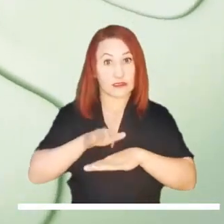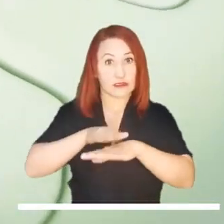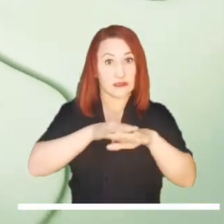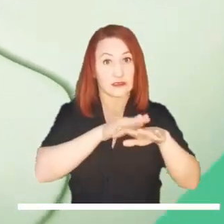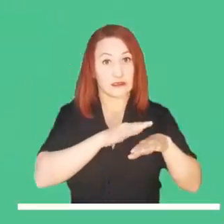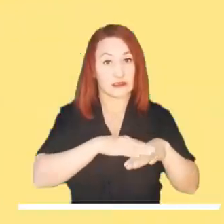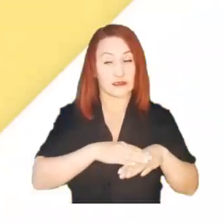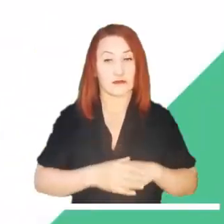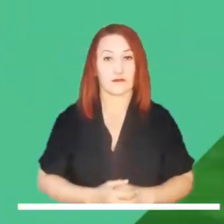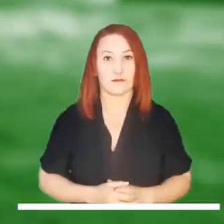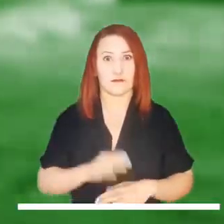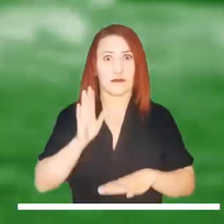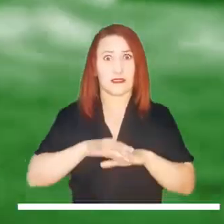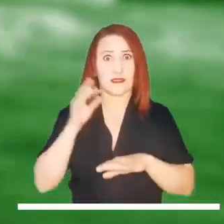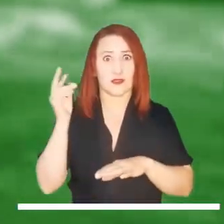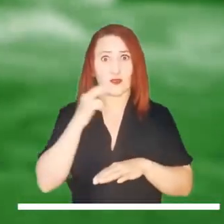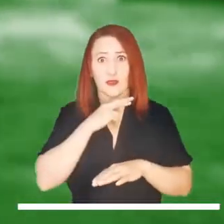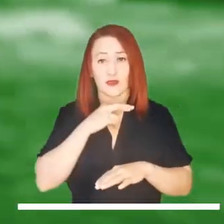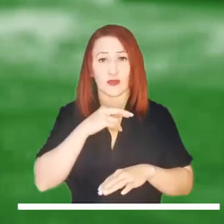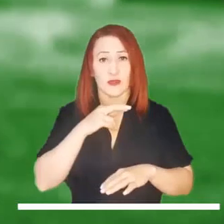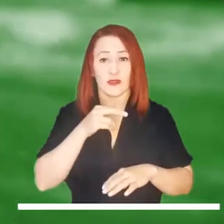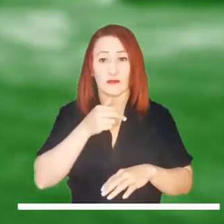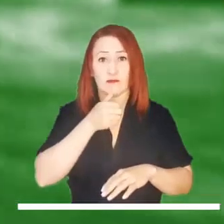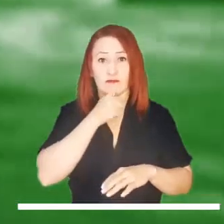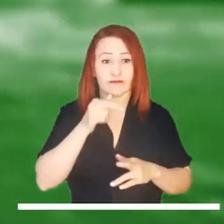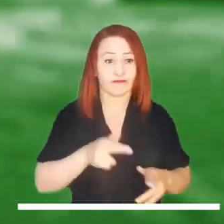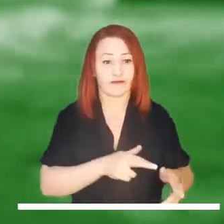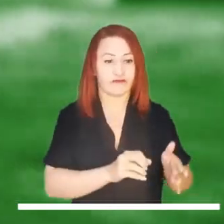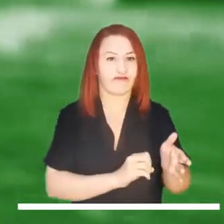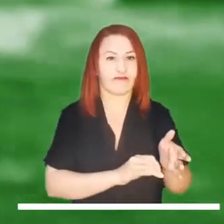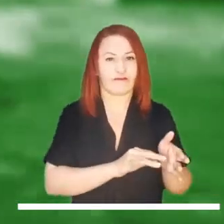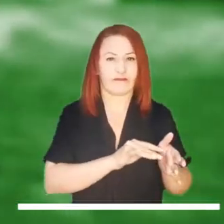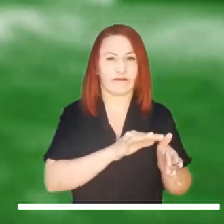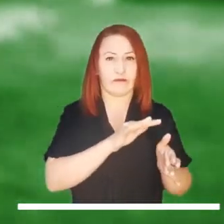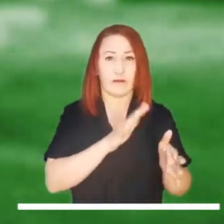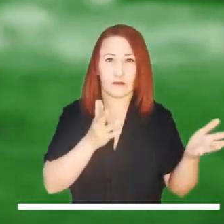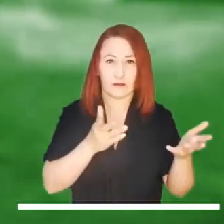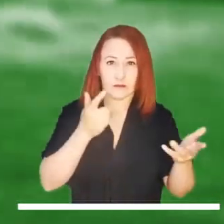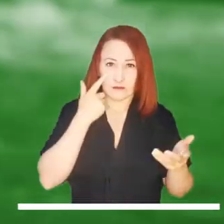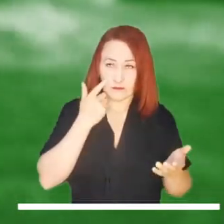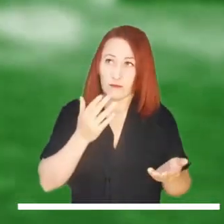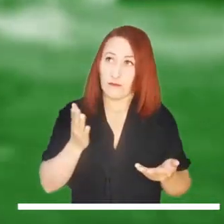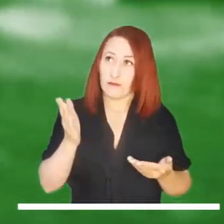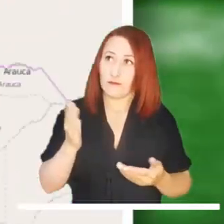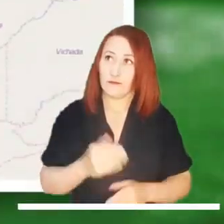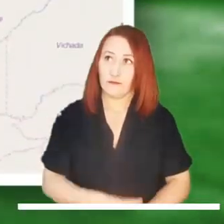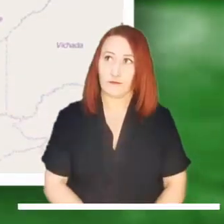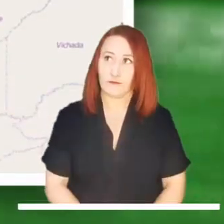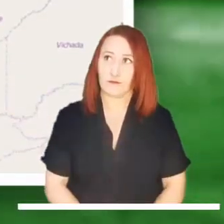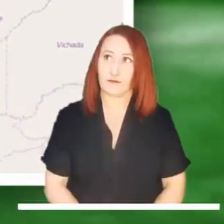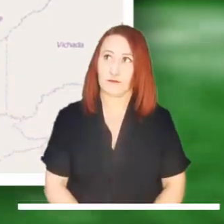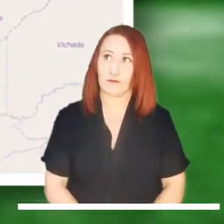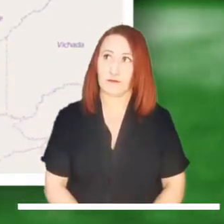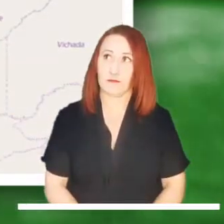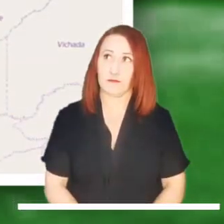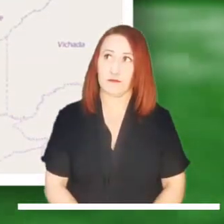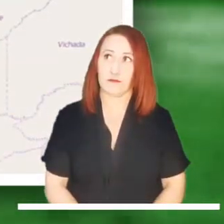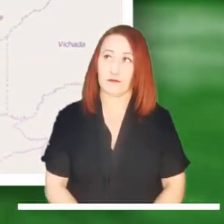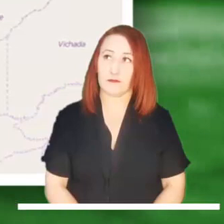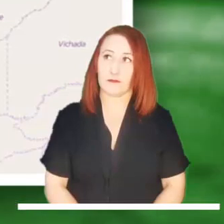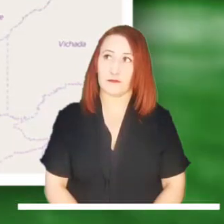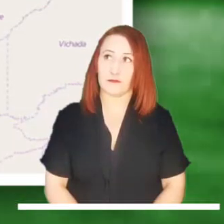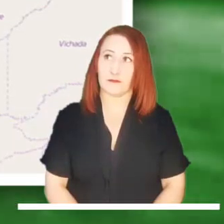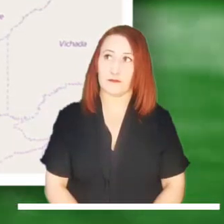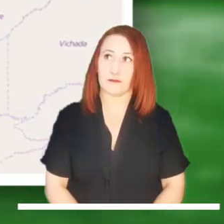Veamos ahora las alertas que se encuentran activas. Alerta roja por altos niveles del río Magdalena en el municipio El Banco.